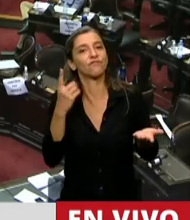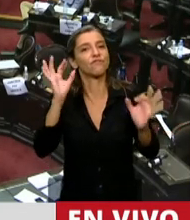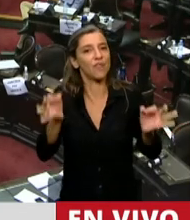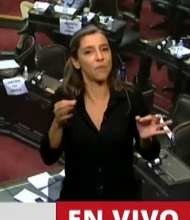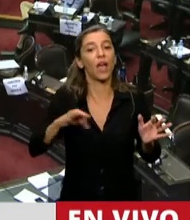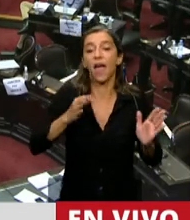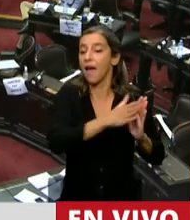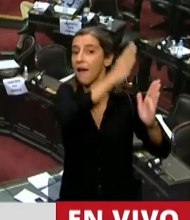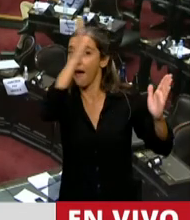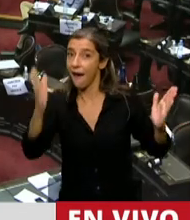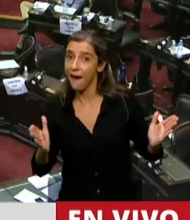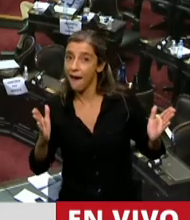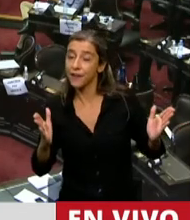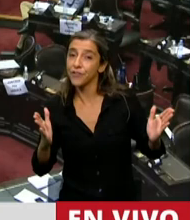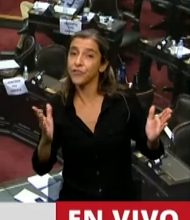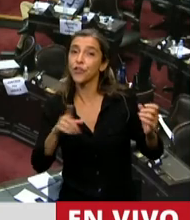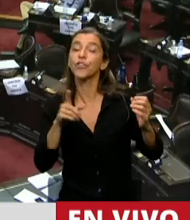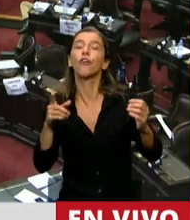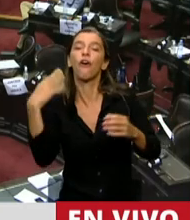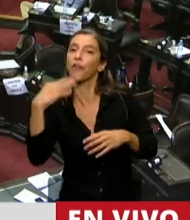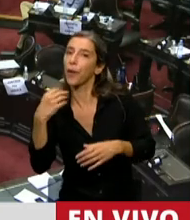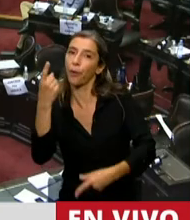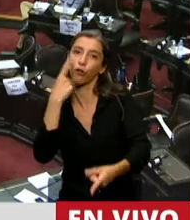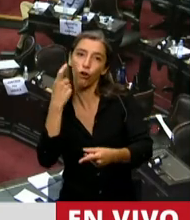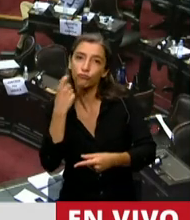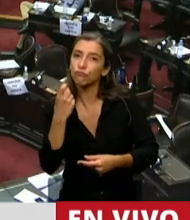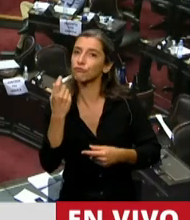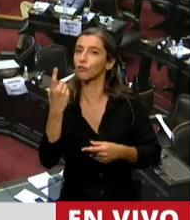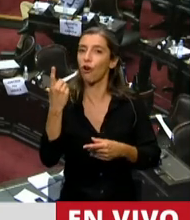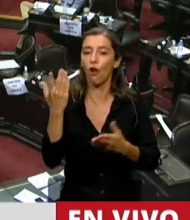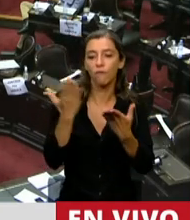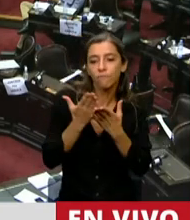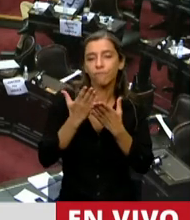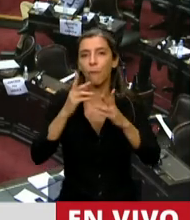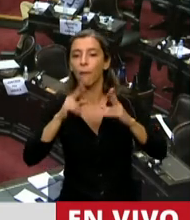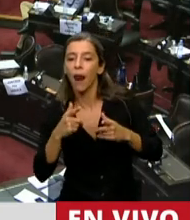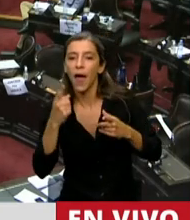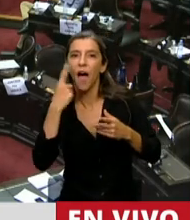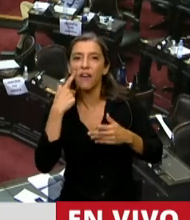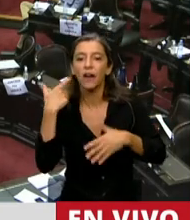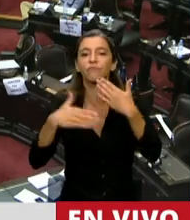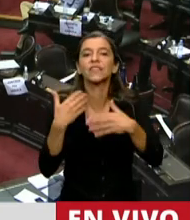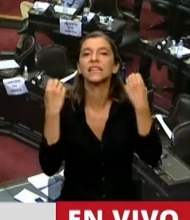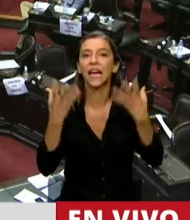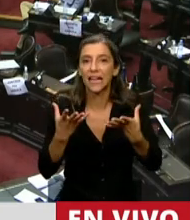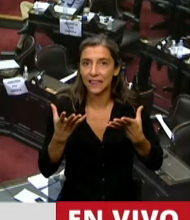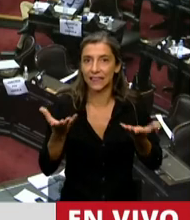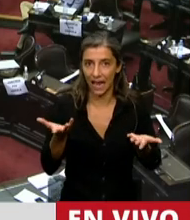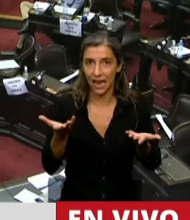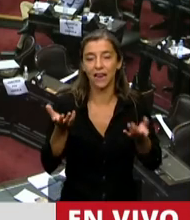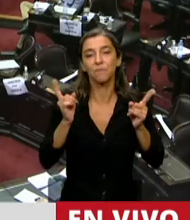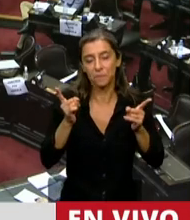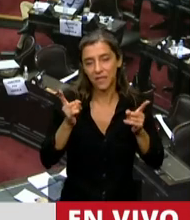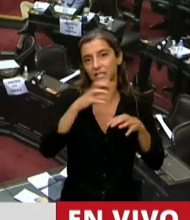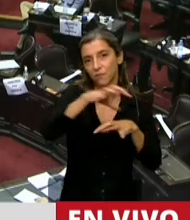poder y va a deber revisar y estudiar la ejecución real del Plan de Ciencia y Tecnología y de